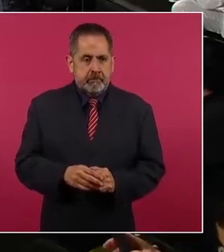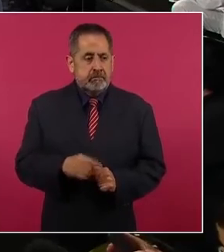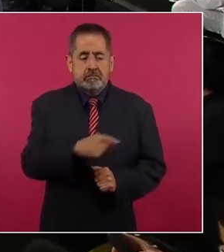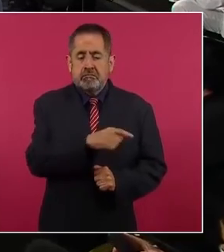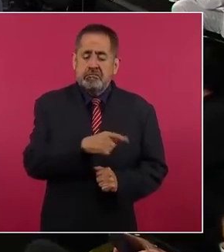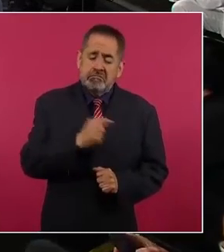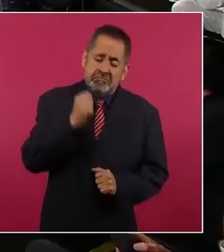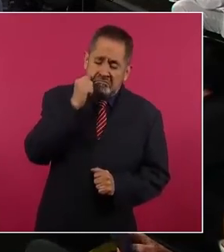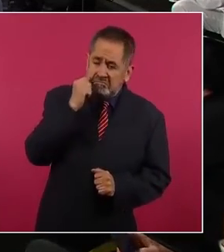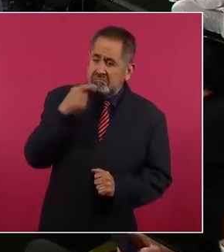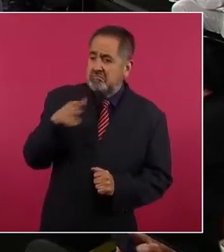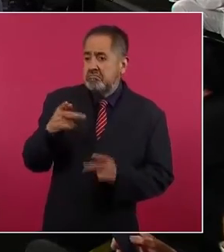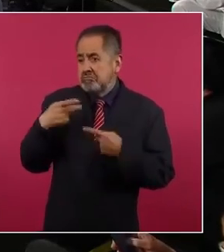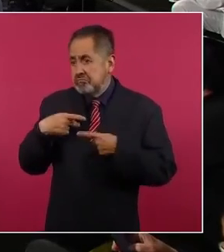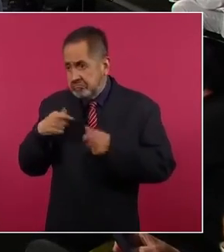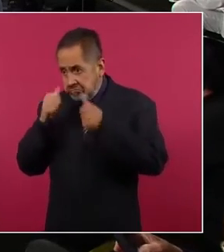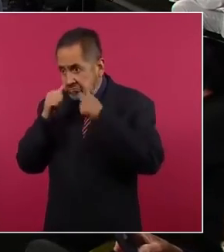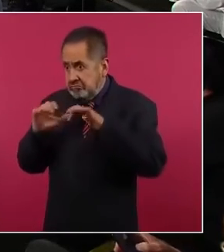importa el pueblo.